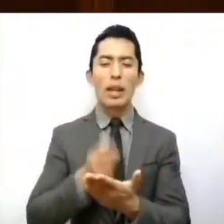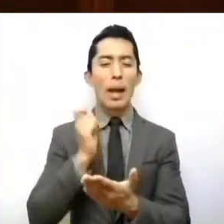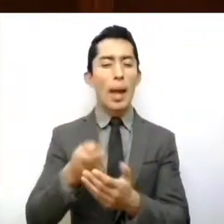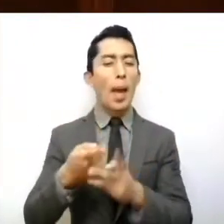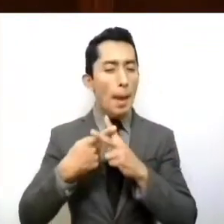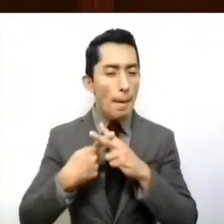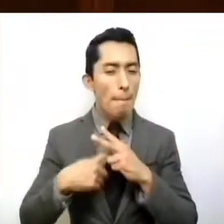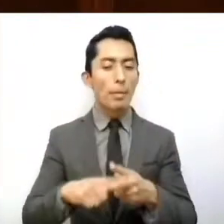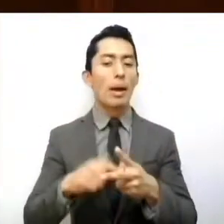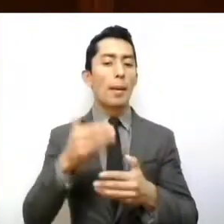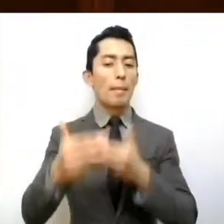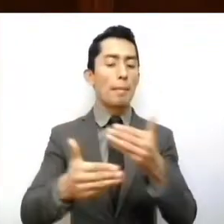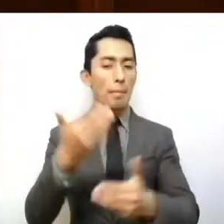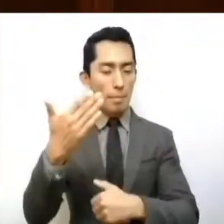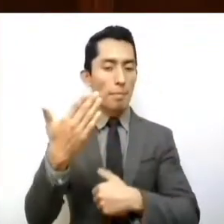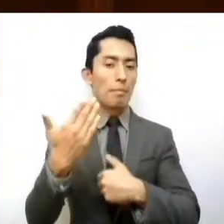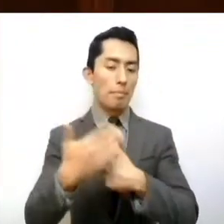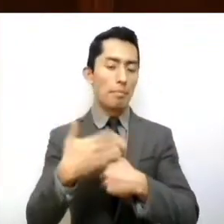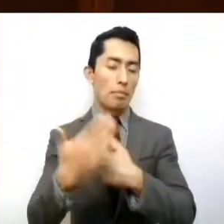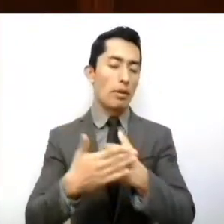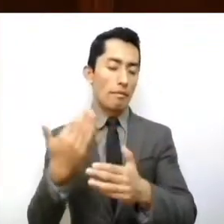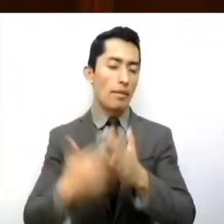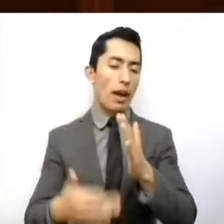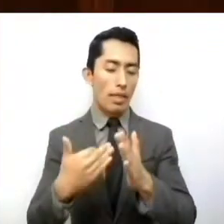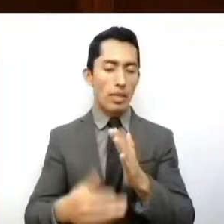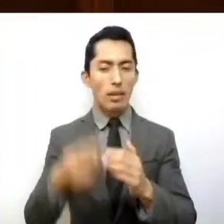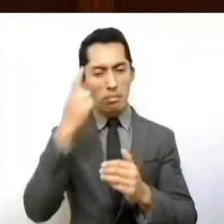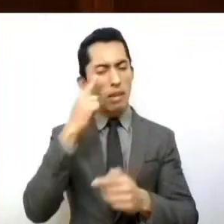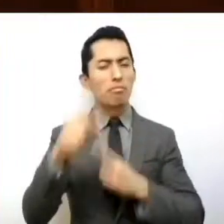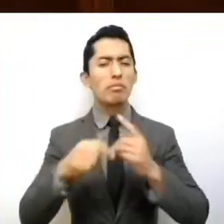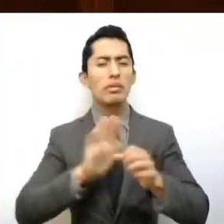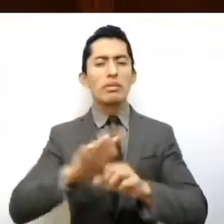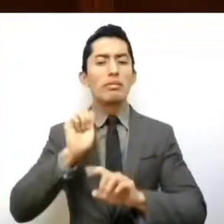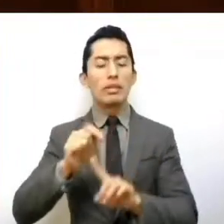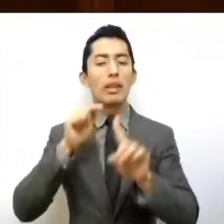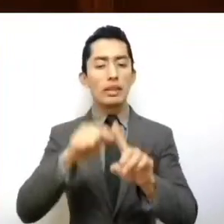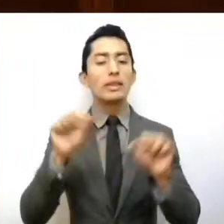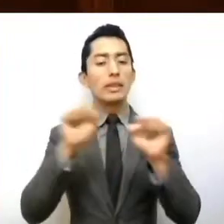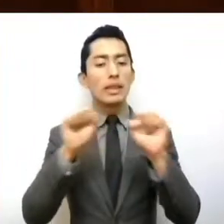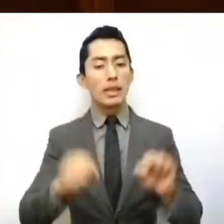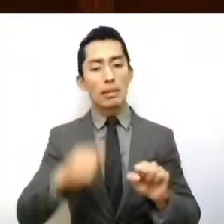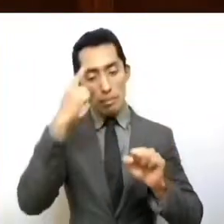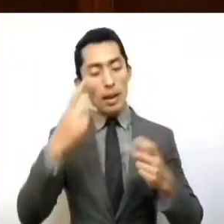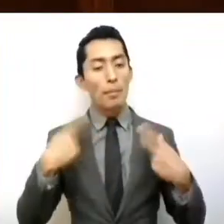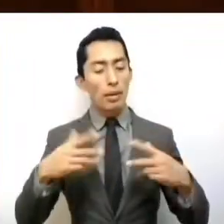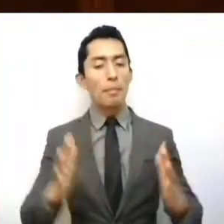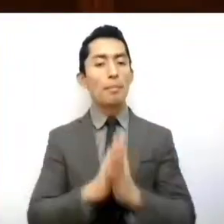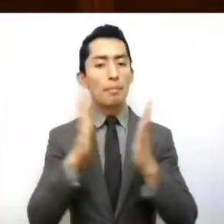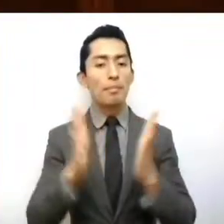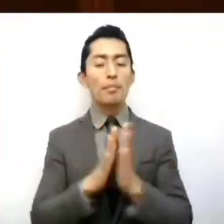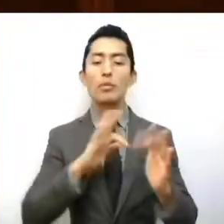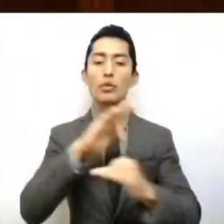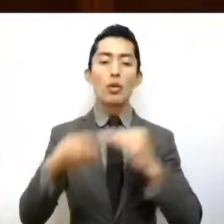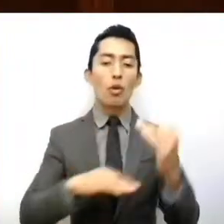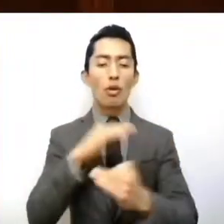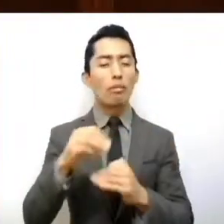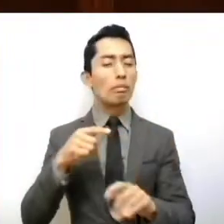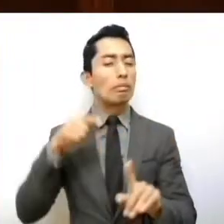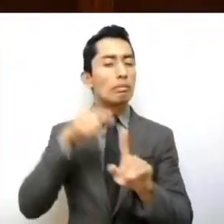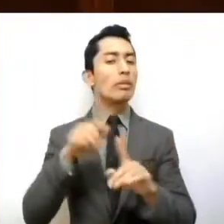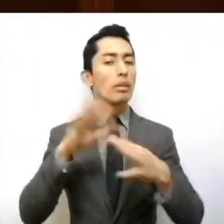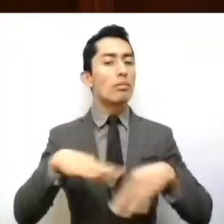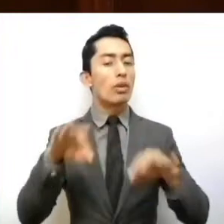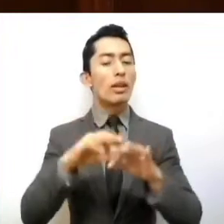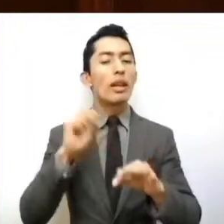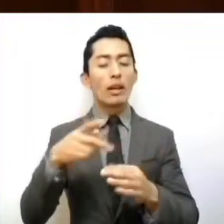camino, que nos deberán llevar a la implementación de todo un sistema de participación ciudadana, donde se privilegie el